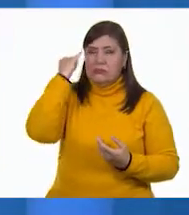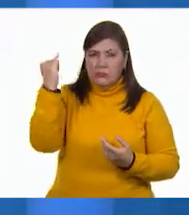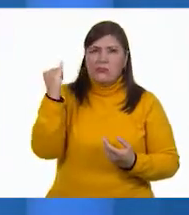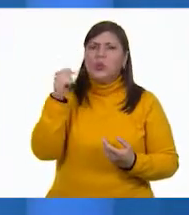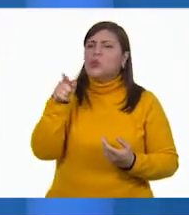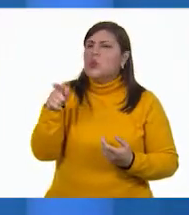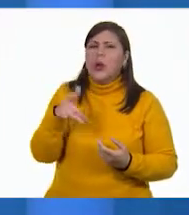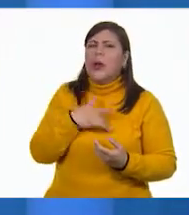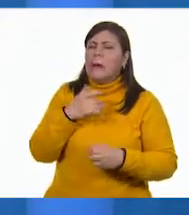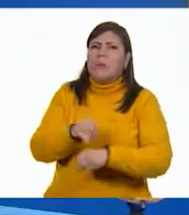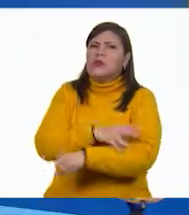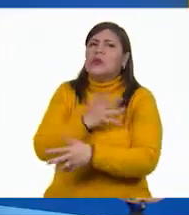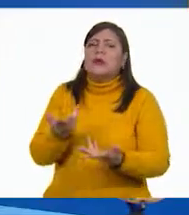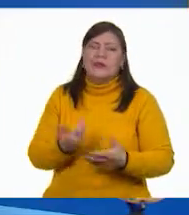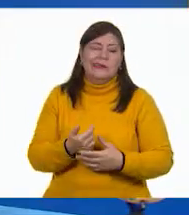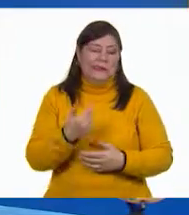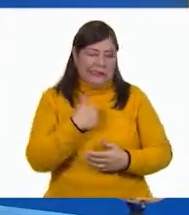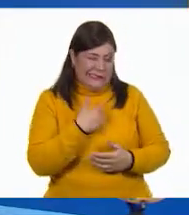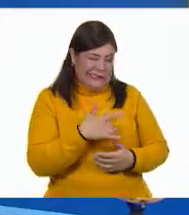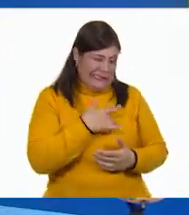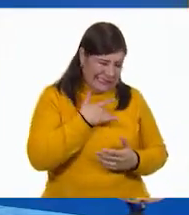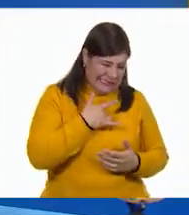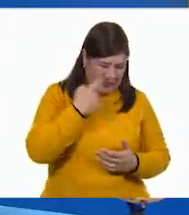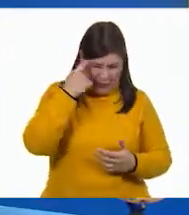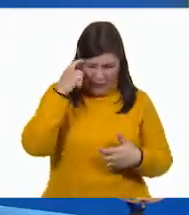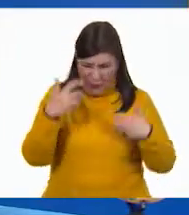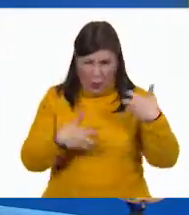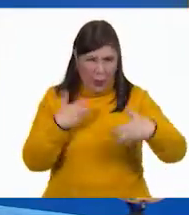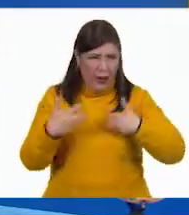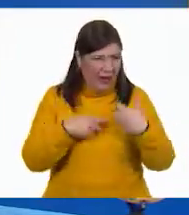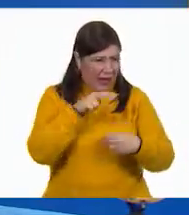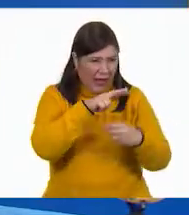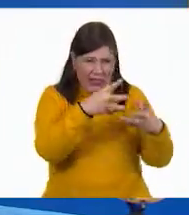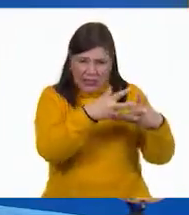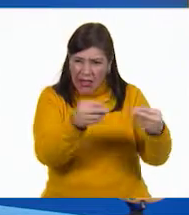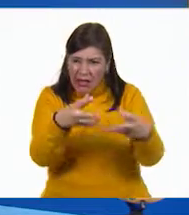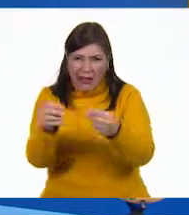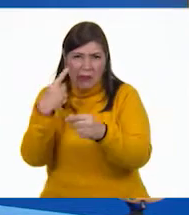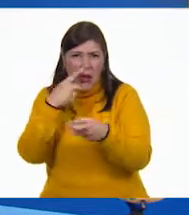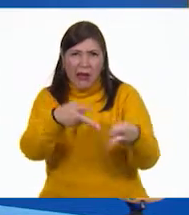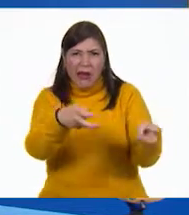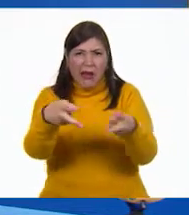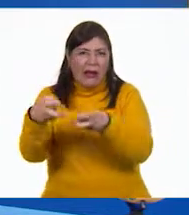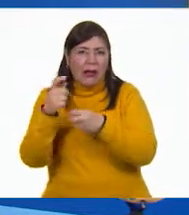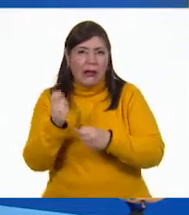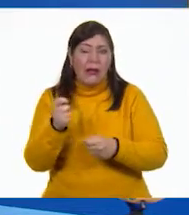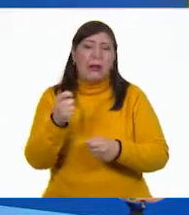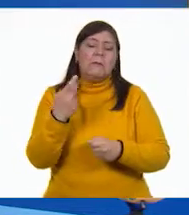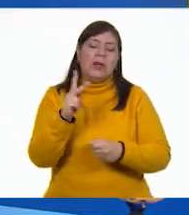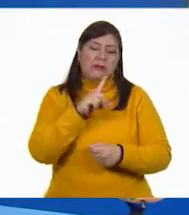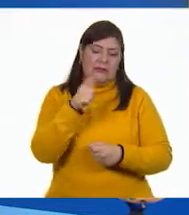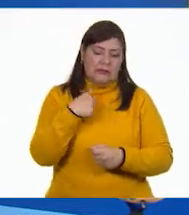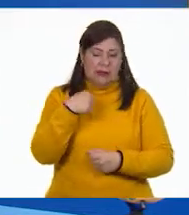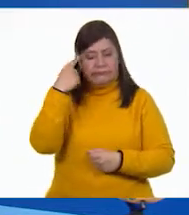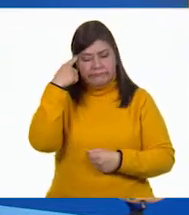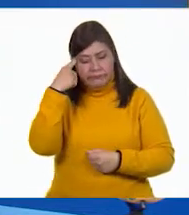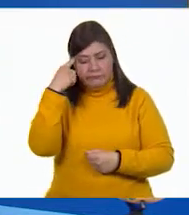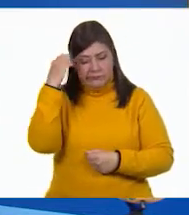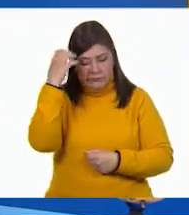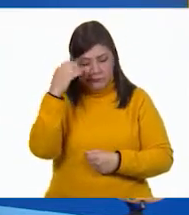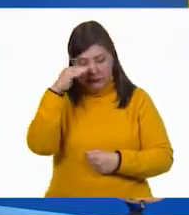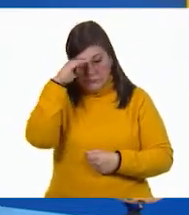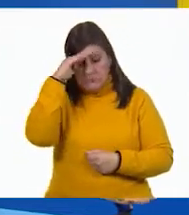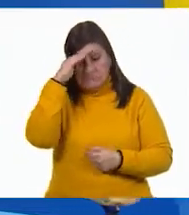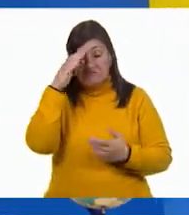hiciste con la emoción? Pues mira, me sentía muy enojado por todo lo que se llevaron, pero después de parar, reflexioné. Me di